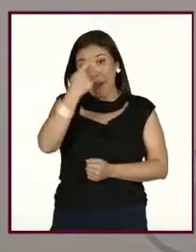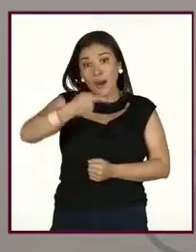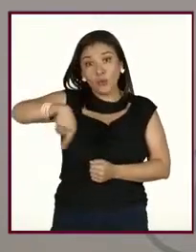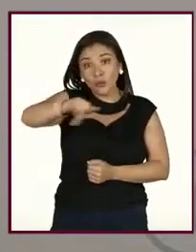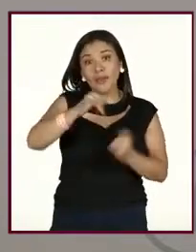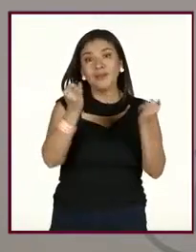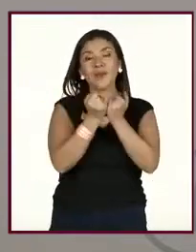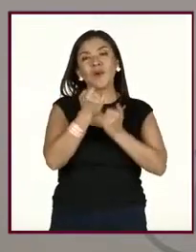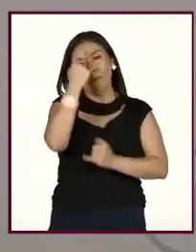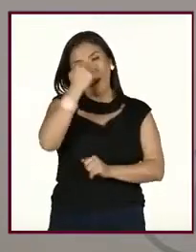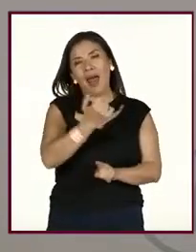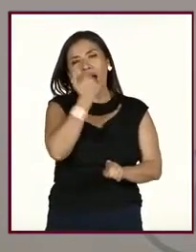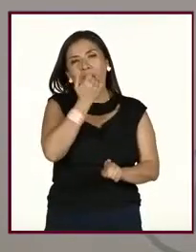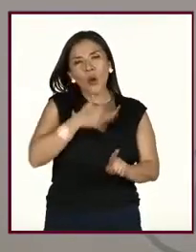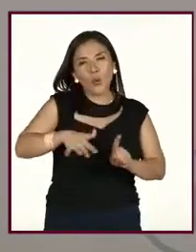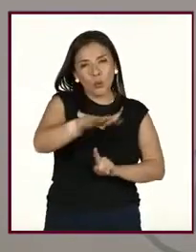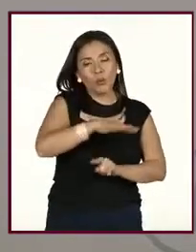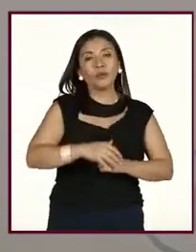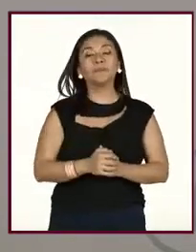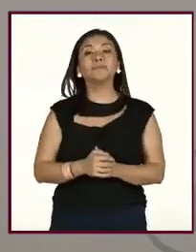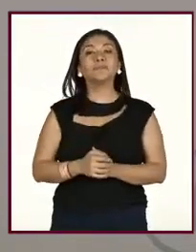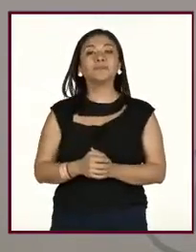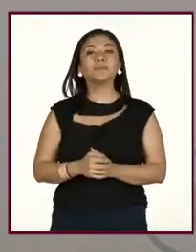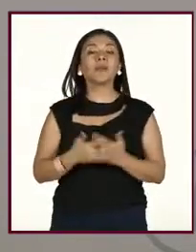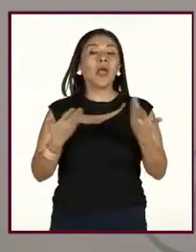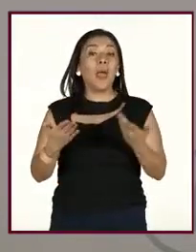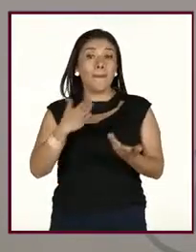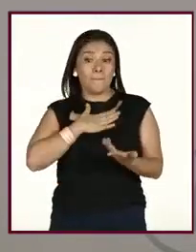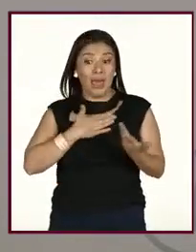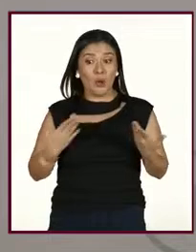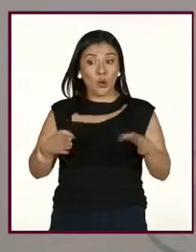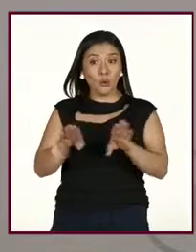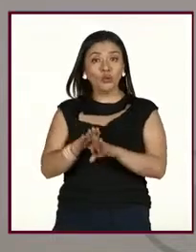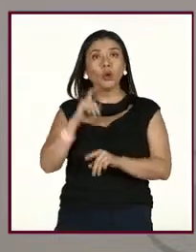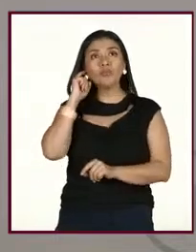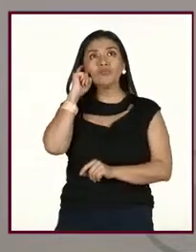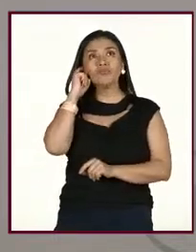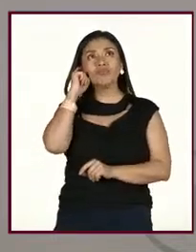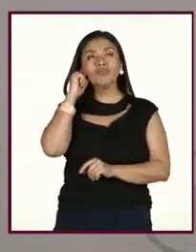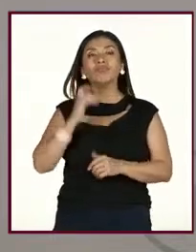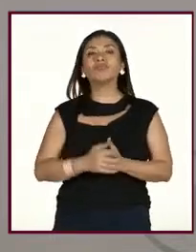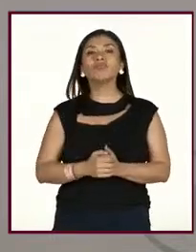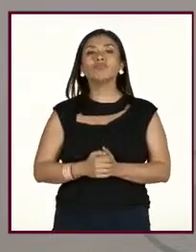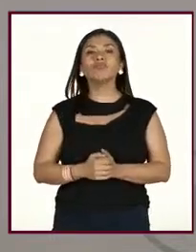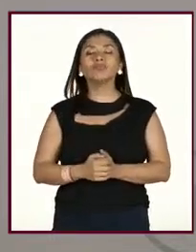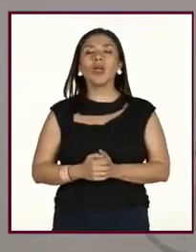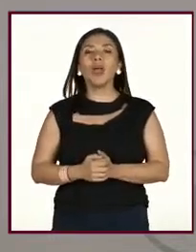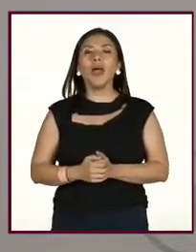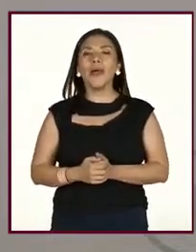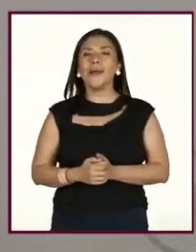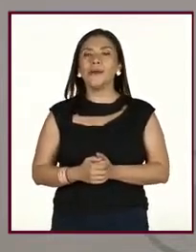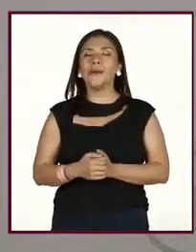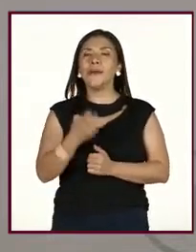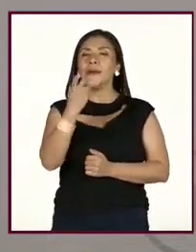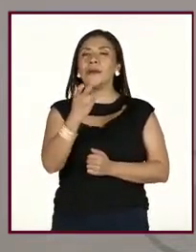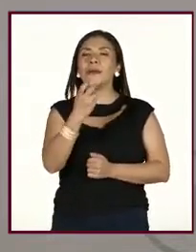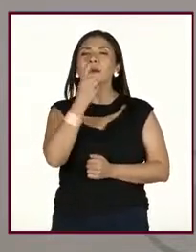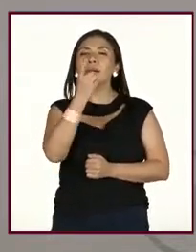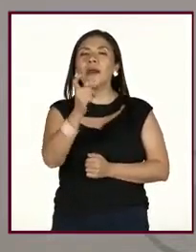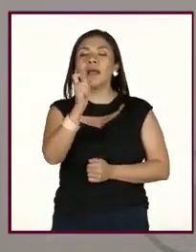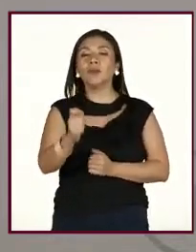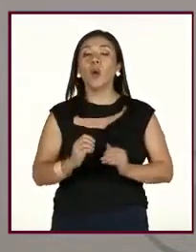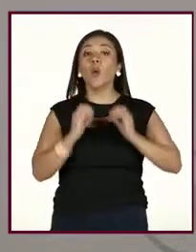los estudiantes. Y bueno, como forma de conclusión, yo cerraría con esta parte de que